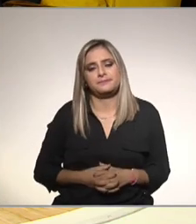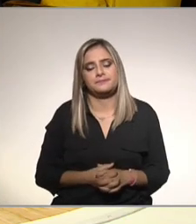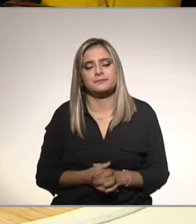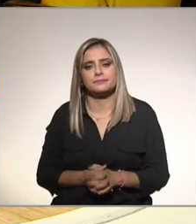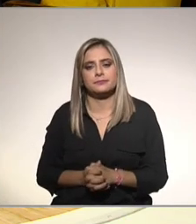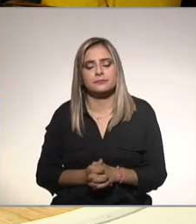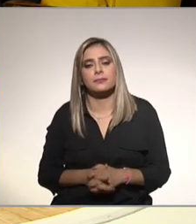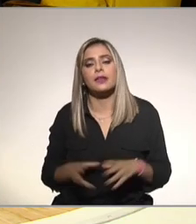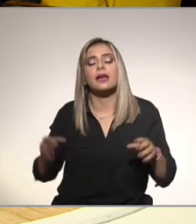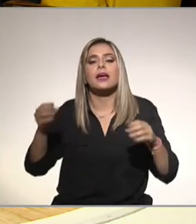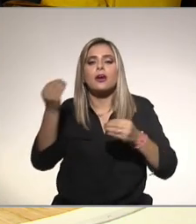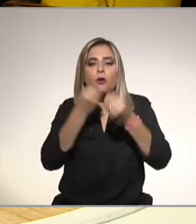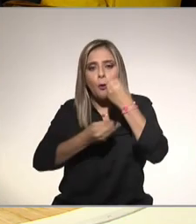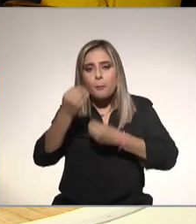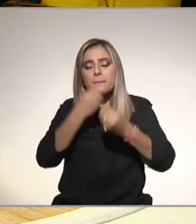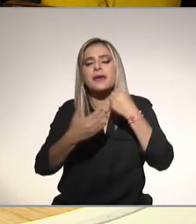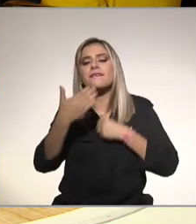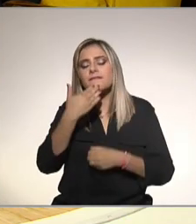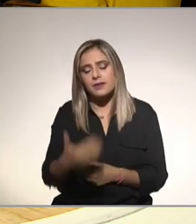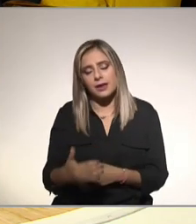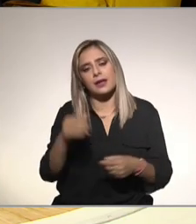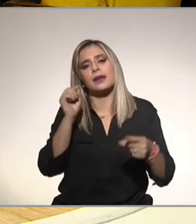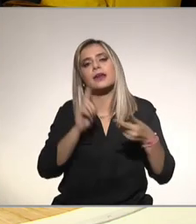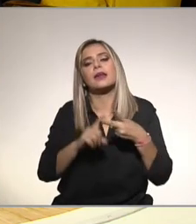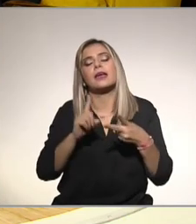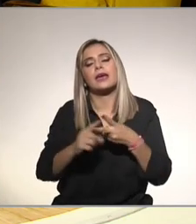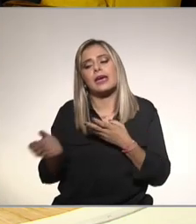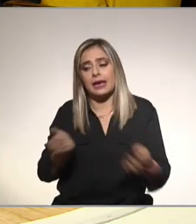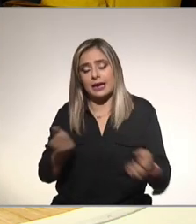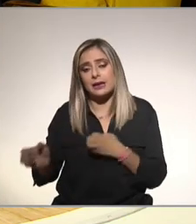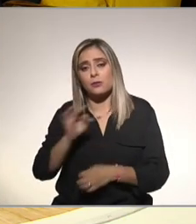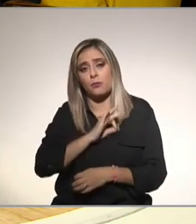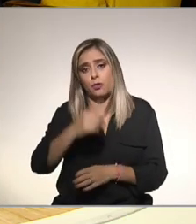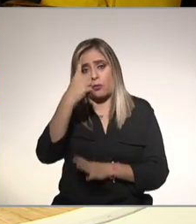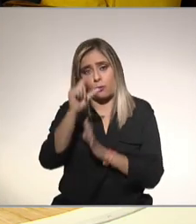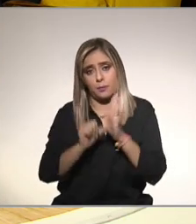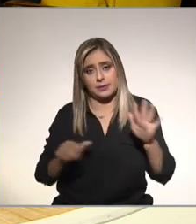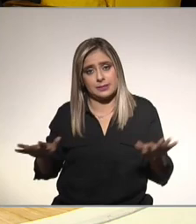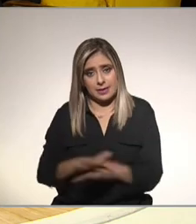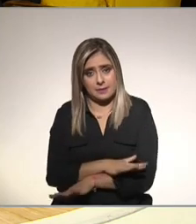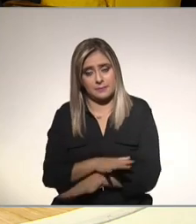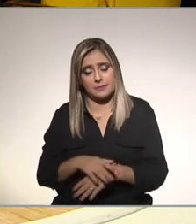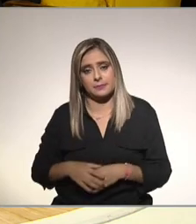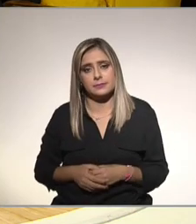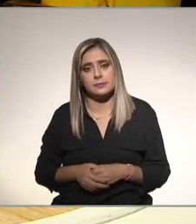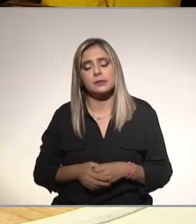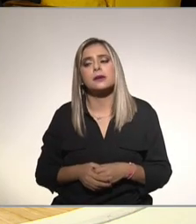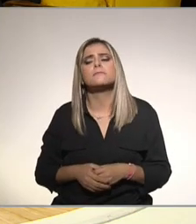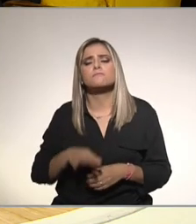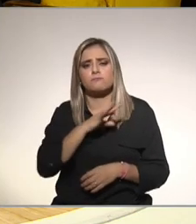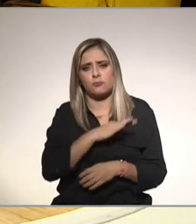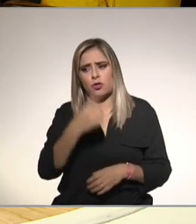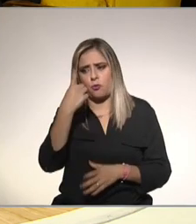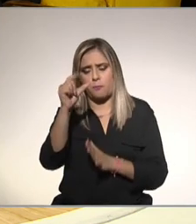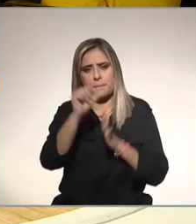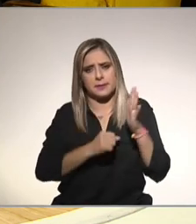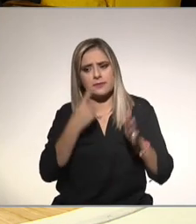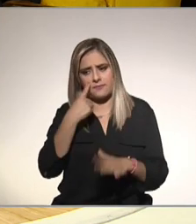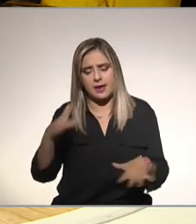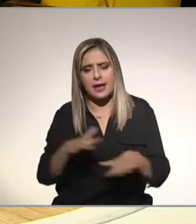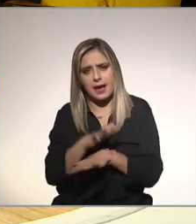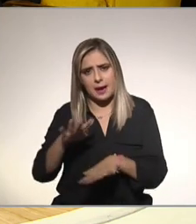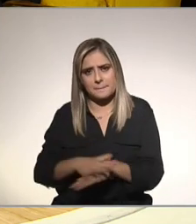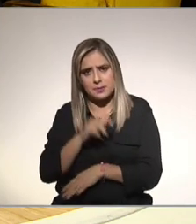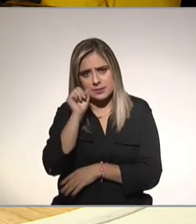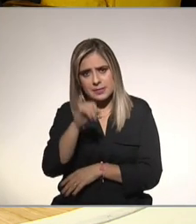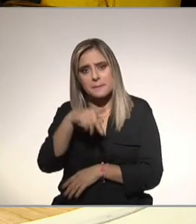la dieta y el ejercicio veré cambios en un mes se puede ver cambios en un mes pero hay que esperar